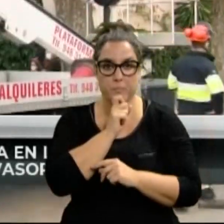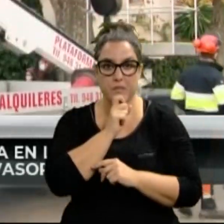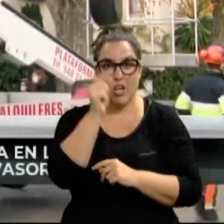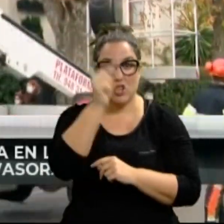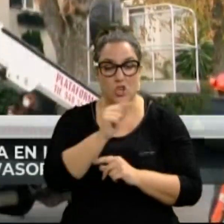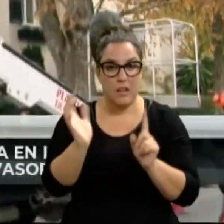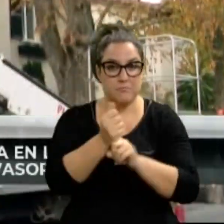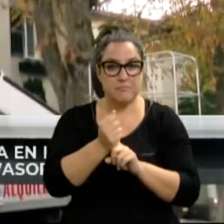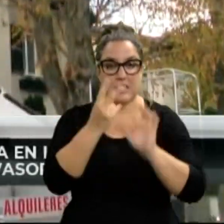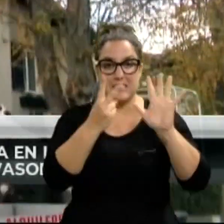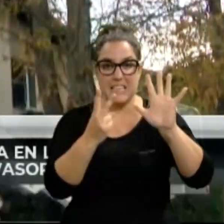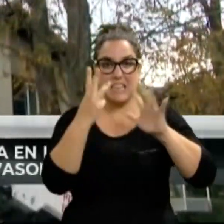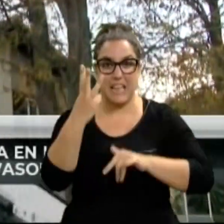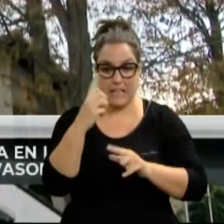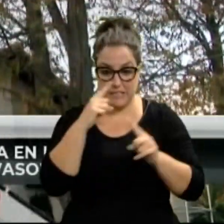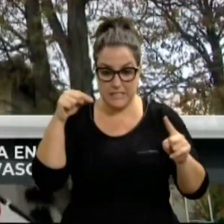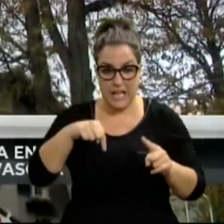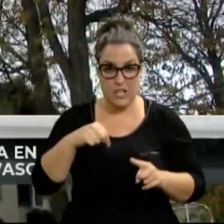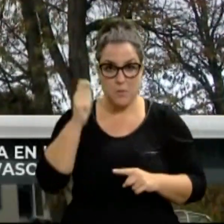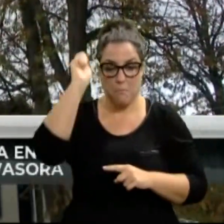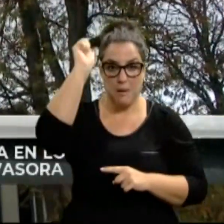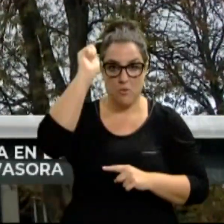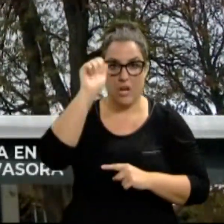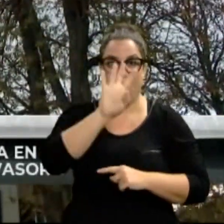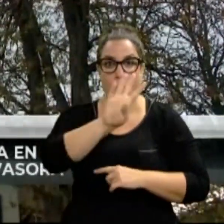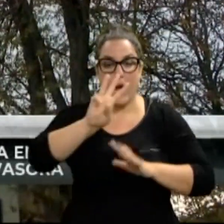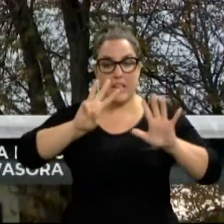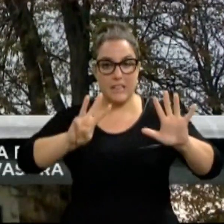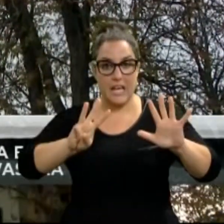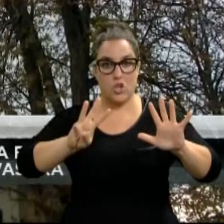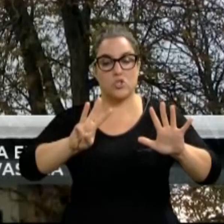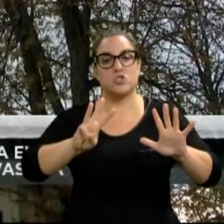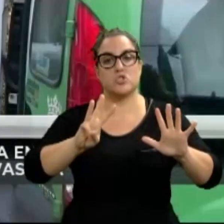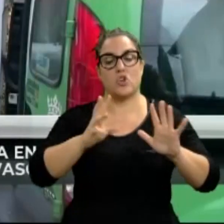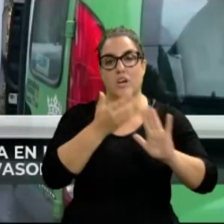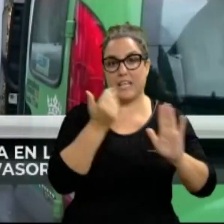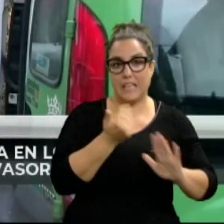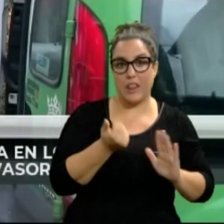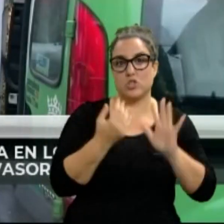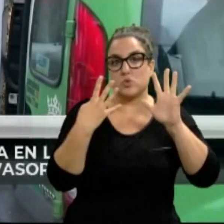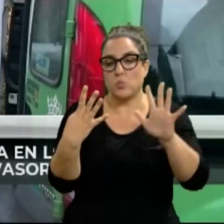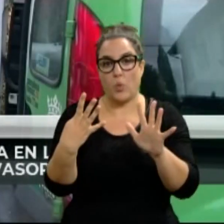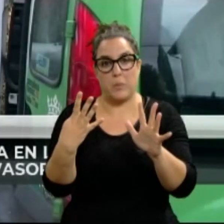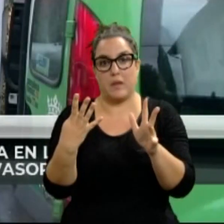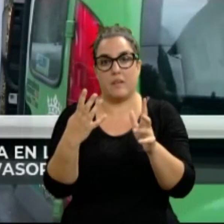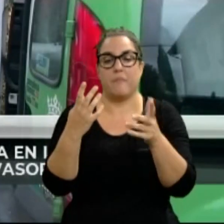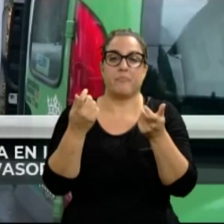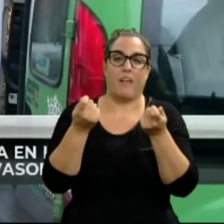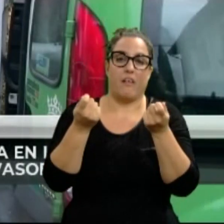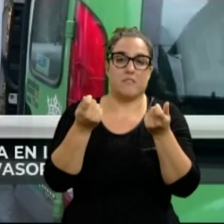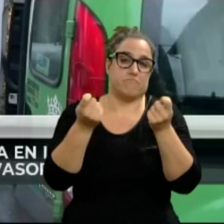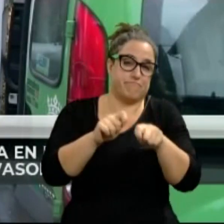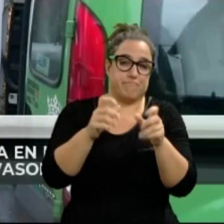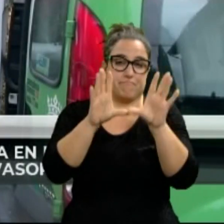se han identificado en Pamplona en lo que va de año. 48 de ellos fueron retirados, 9 desactivados y el resto se han considerado inactivos o de mínima